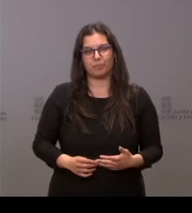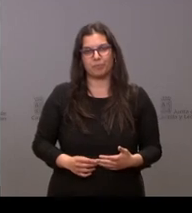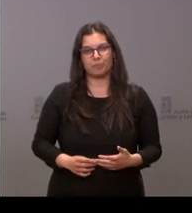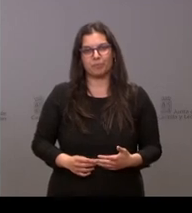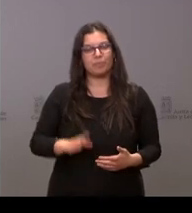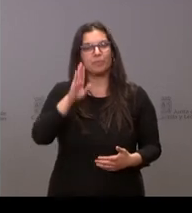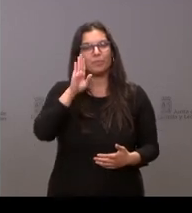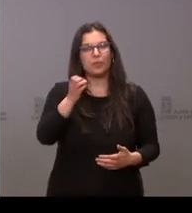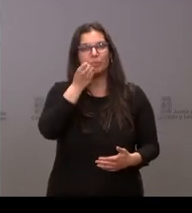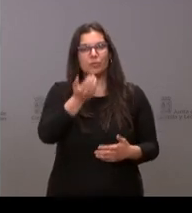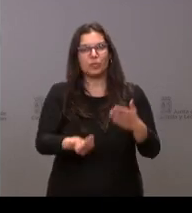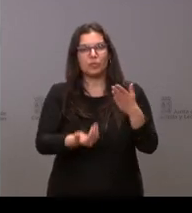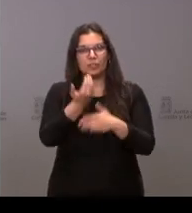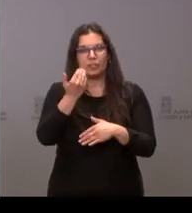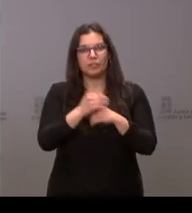Hola, muy buenos días.